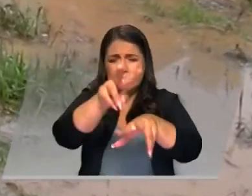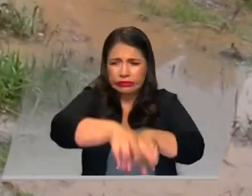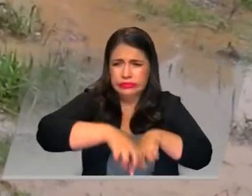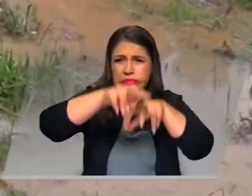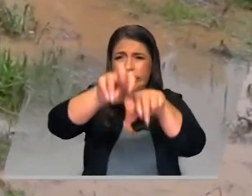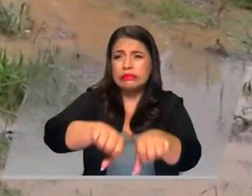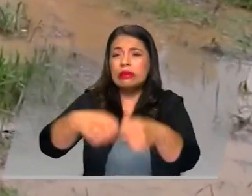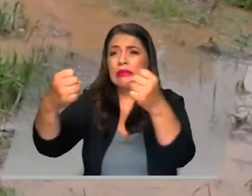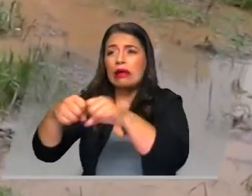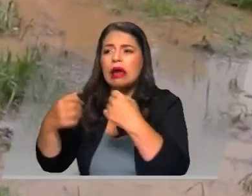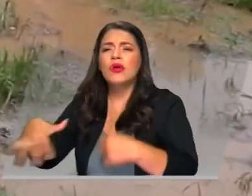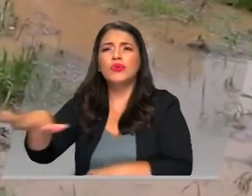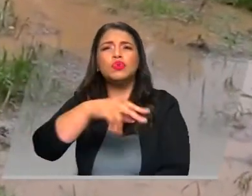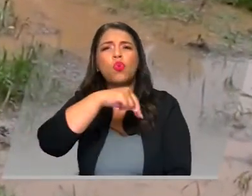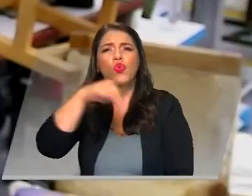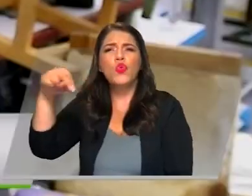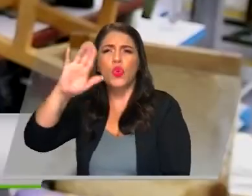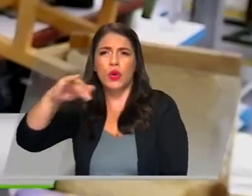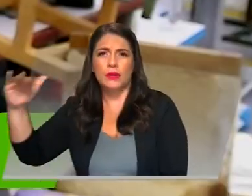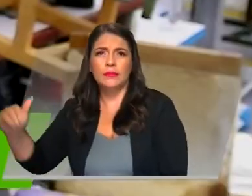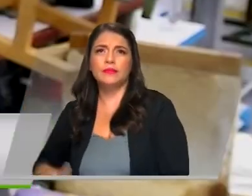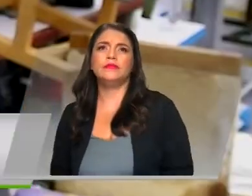viviendas en el norte de Antioquia.